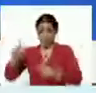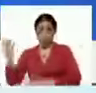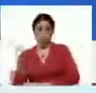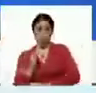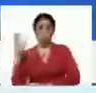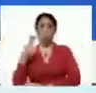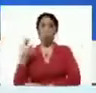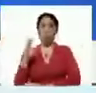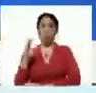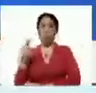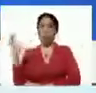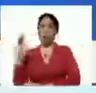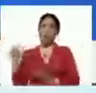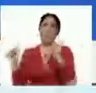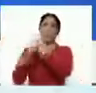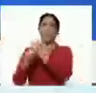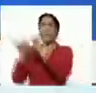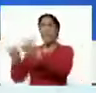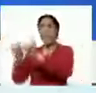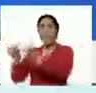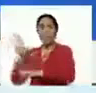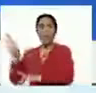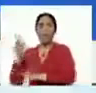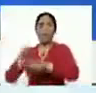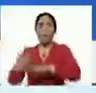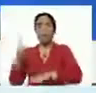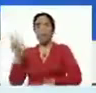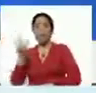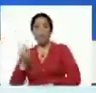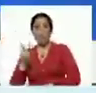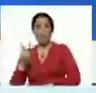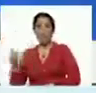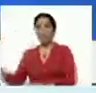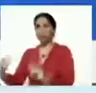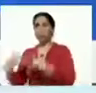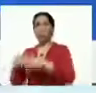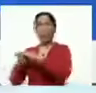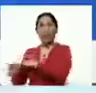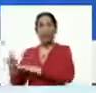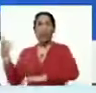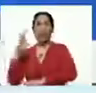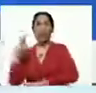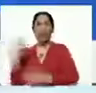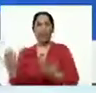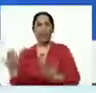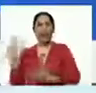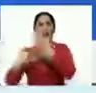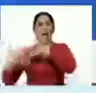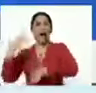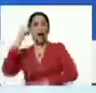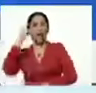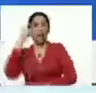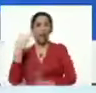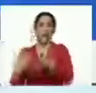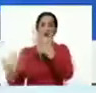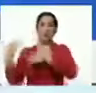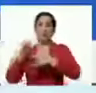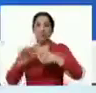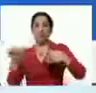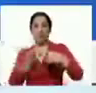colombianos tuvieron que haber detectado en su tierra, porque son venezolanos que se contagiaron en Colombia hace días, hace semanas.